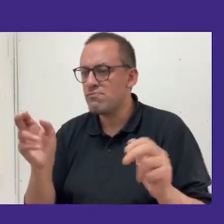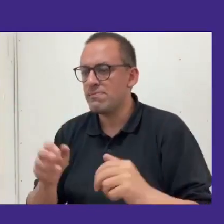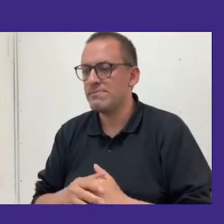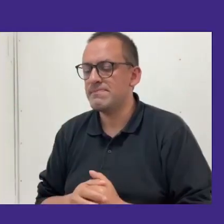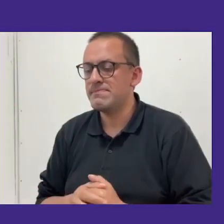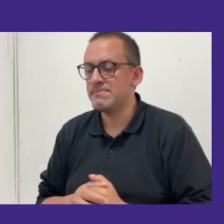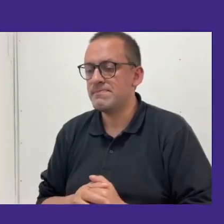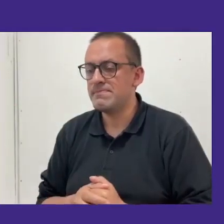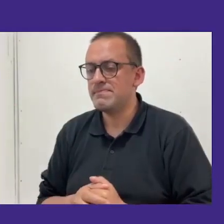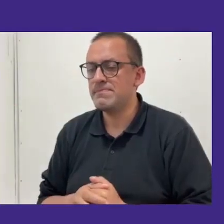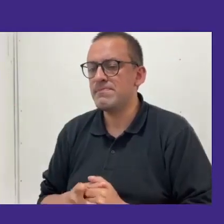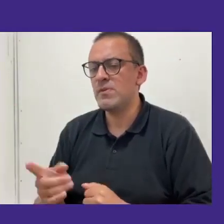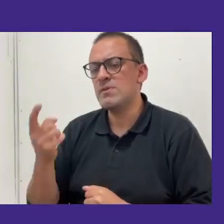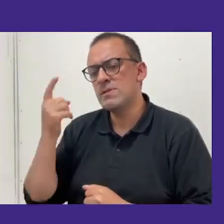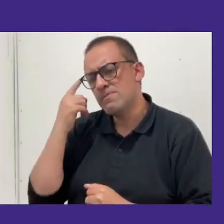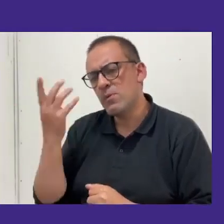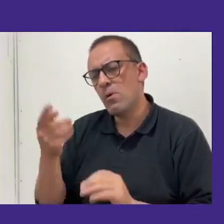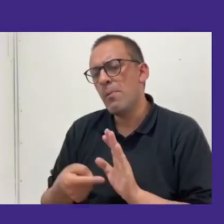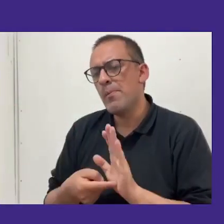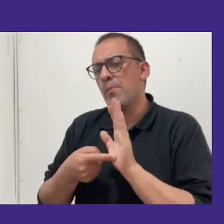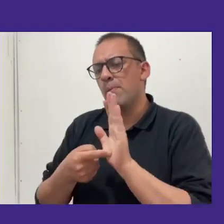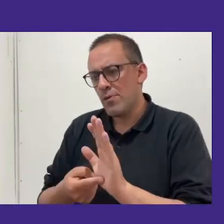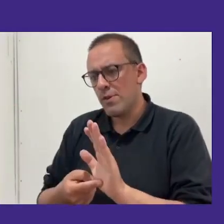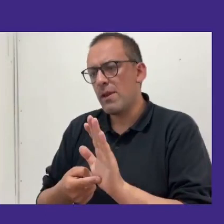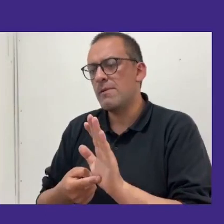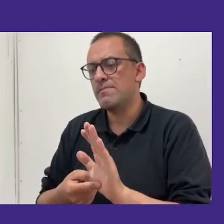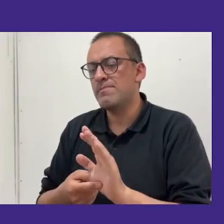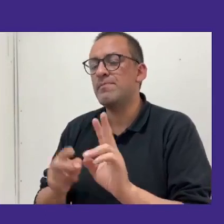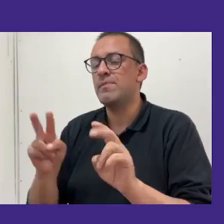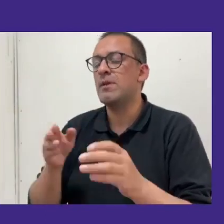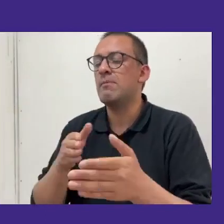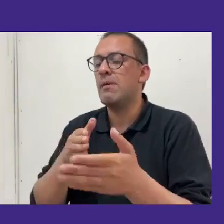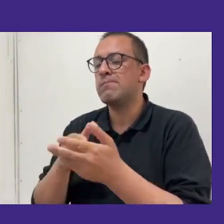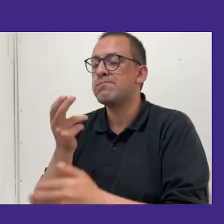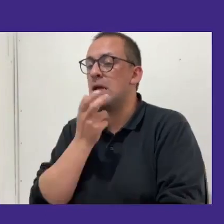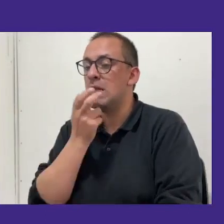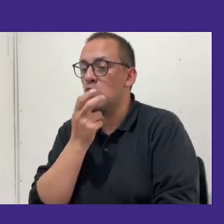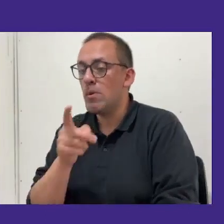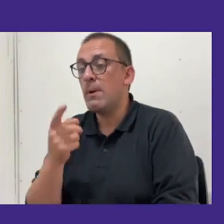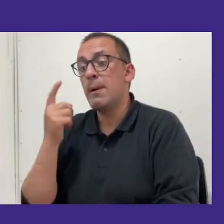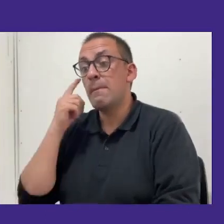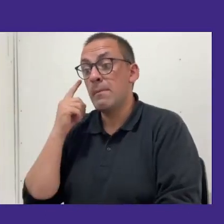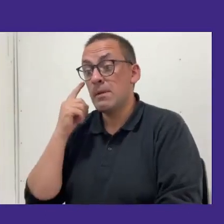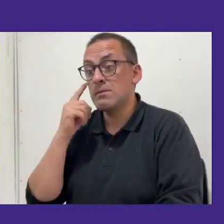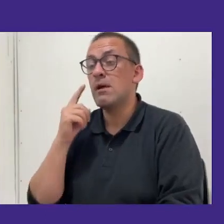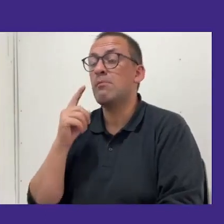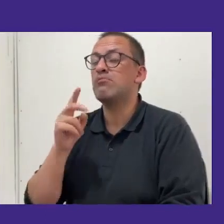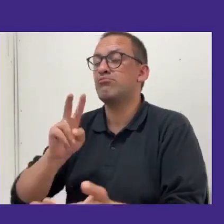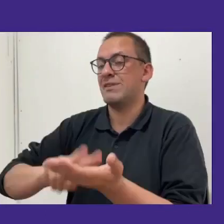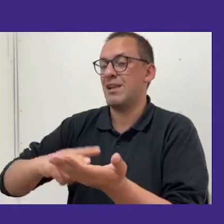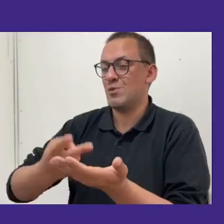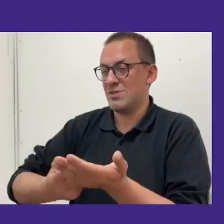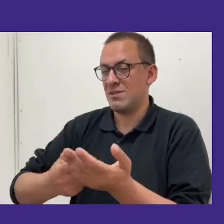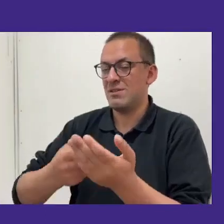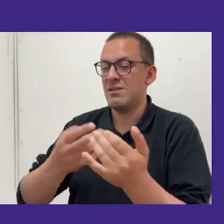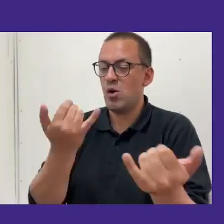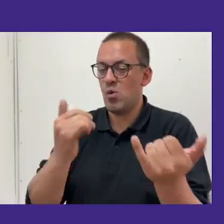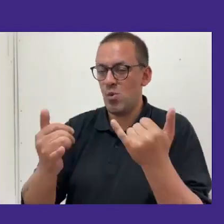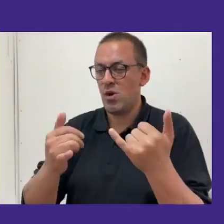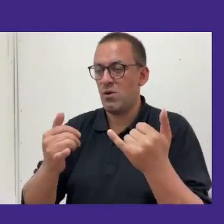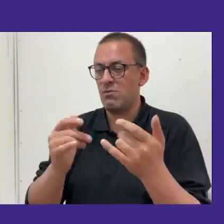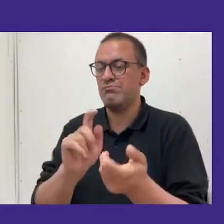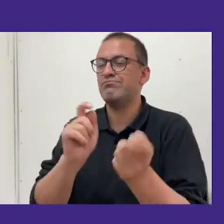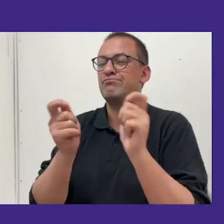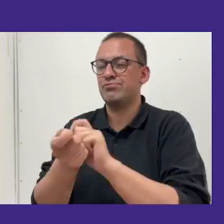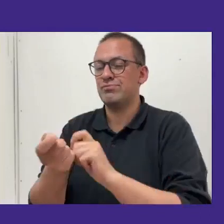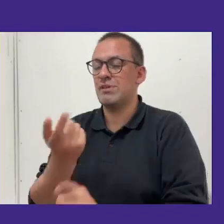Entonces, ¿cómo lo planteamos? Para solucionar la barrera idiomática, pensamos en traducir el mismo juego que planteáramos en español